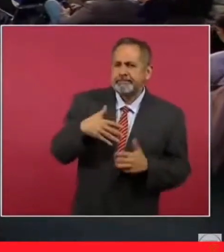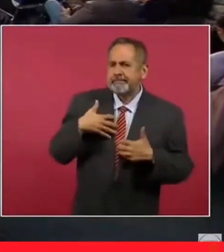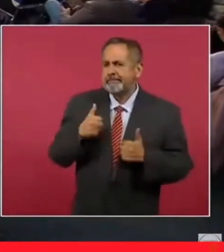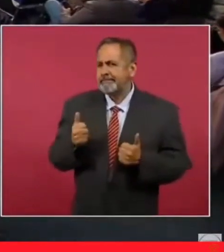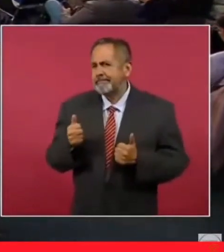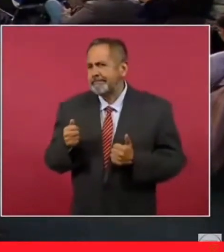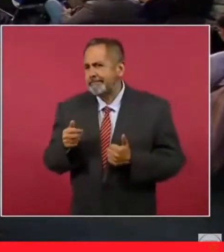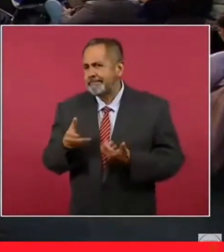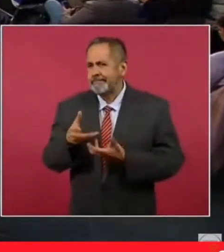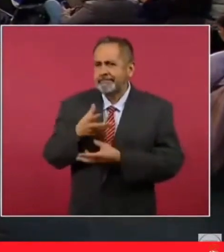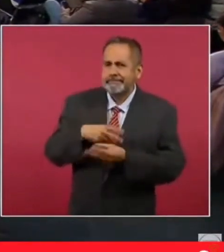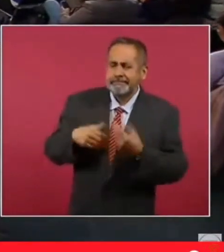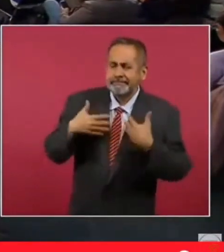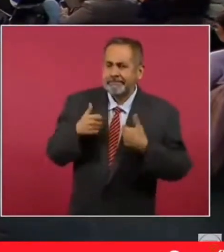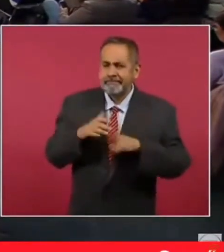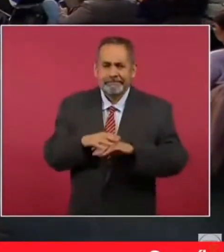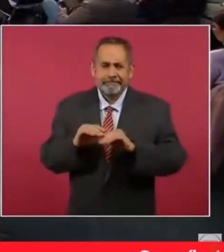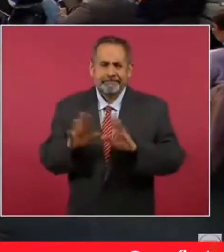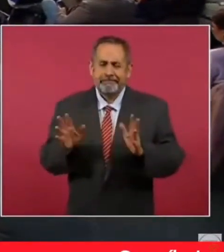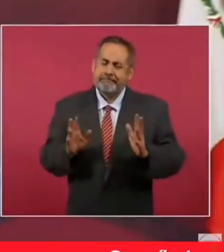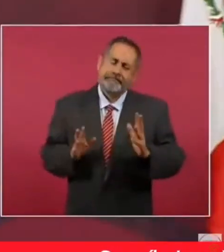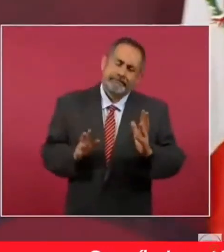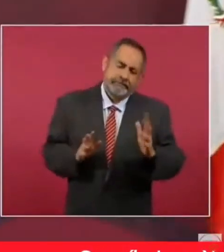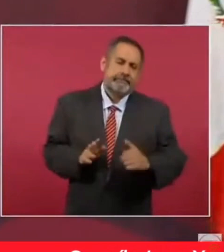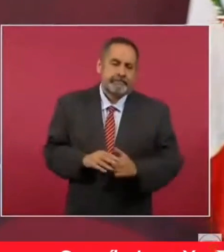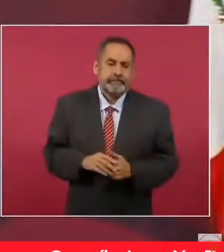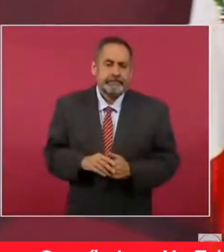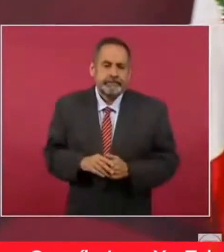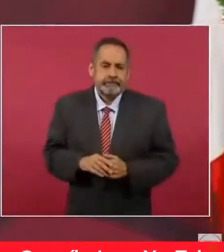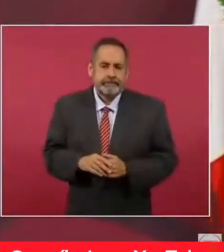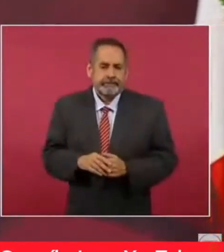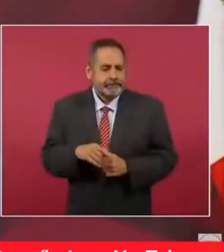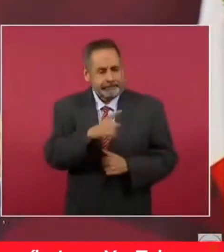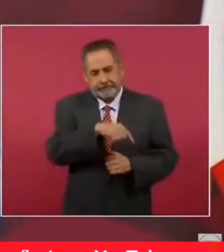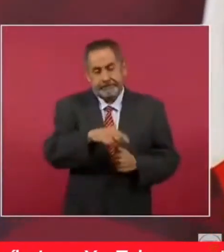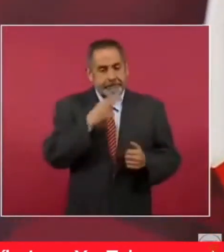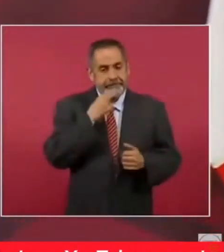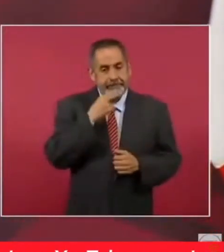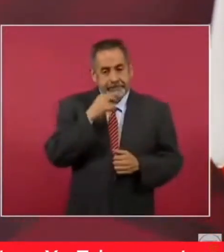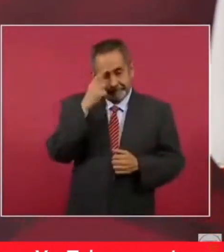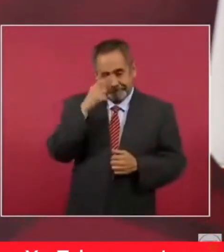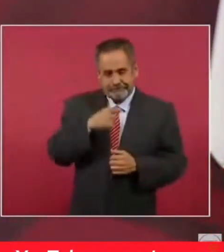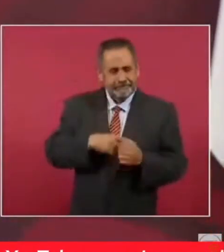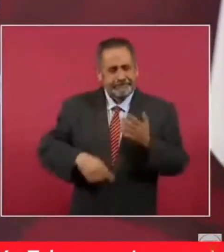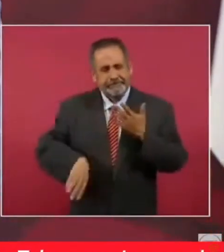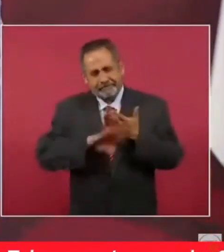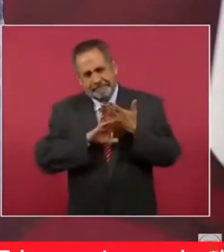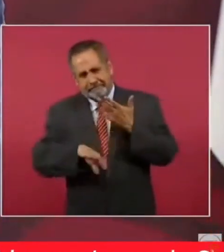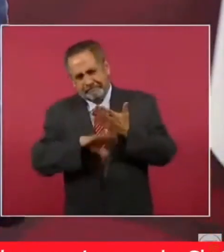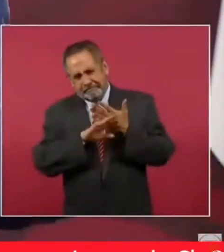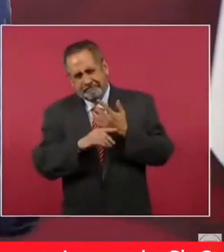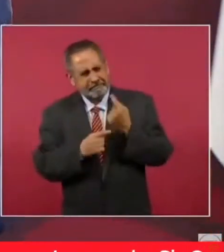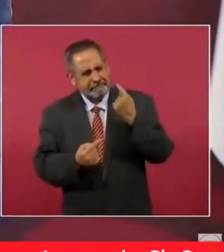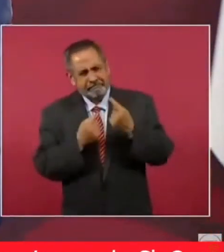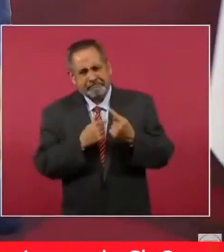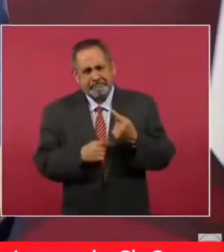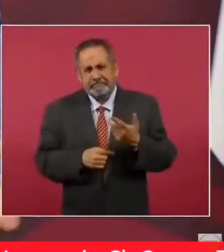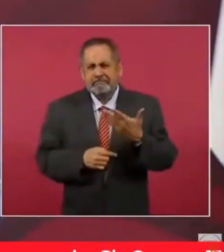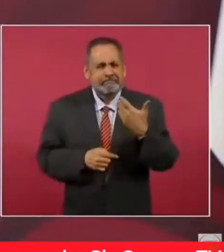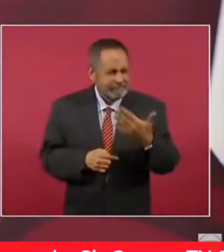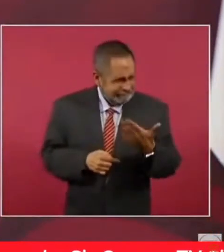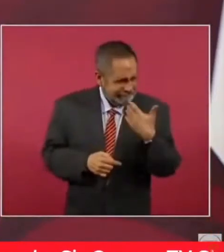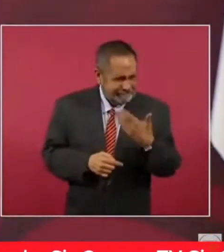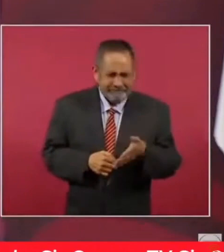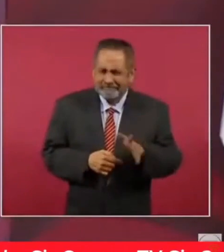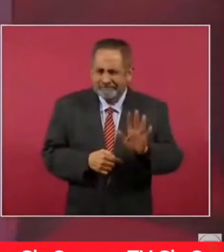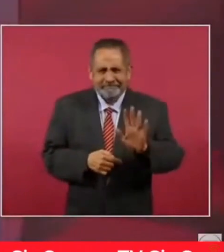sucediendo, aunque van a utilizar todo eso para seguirnos atacando. Pero, cuando menos